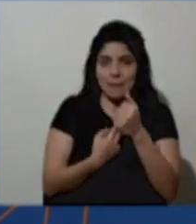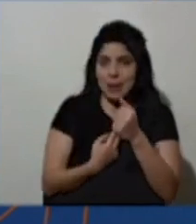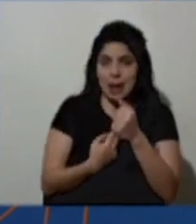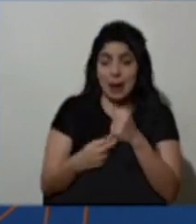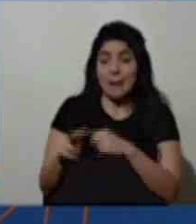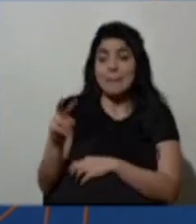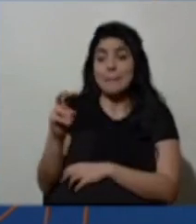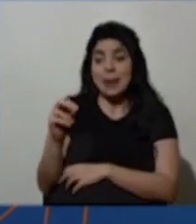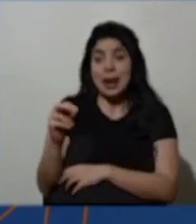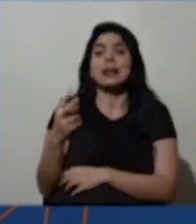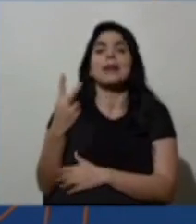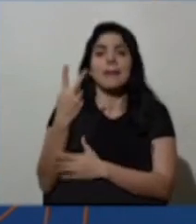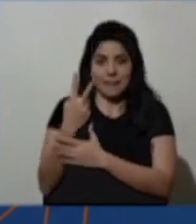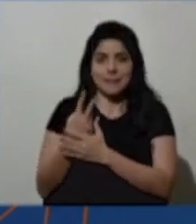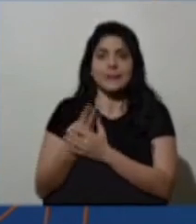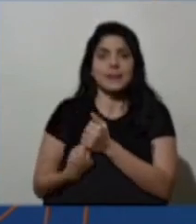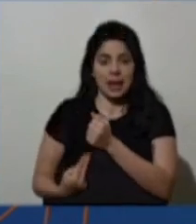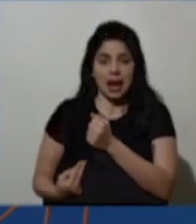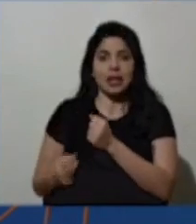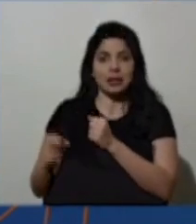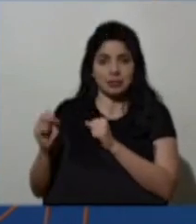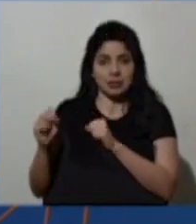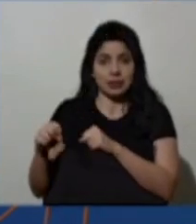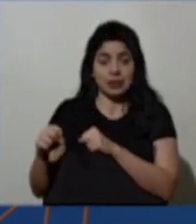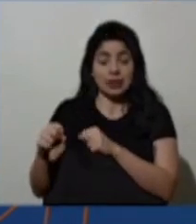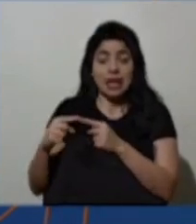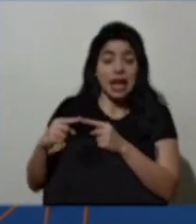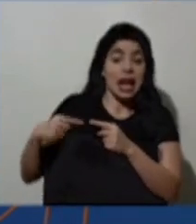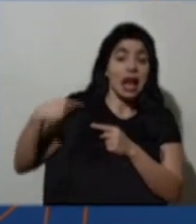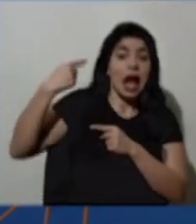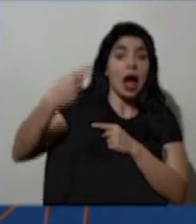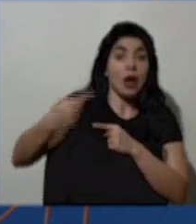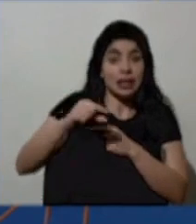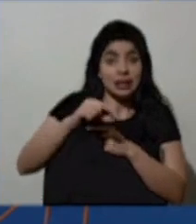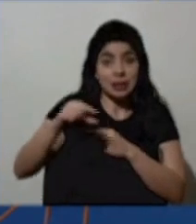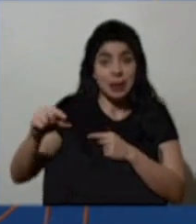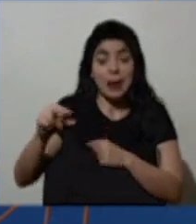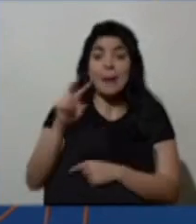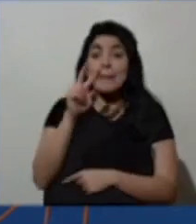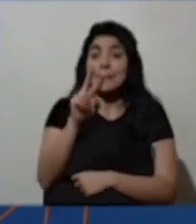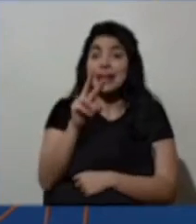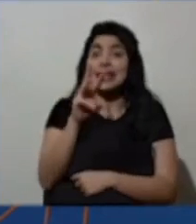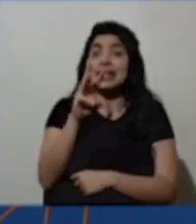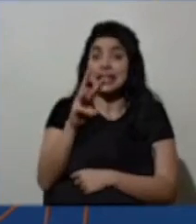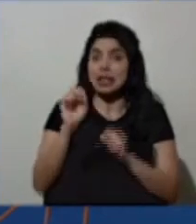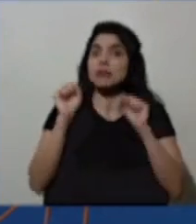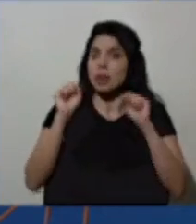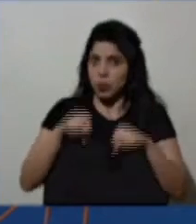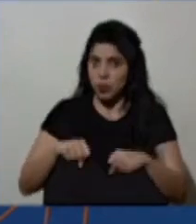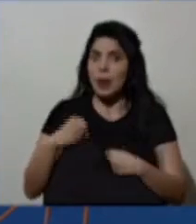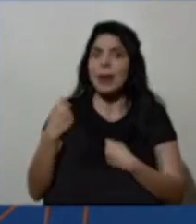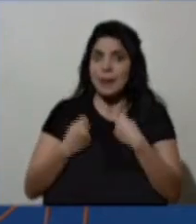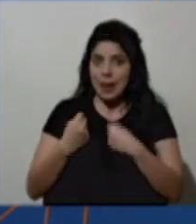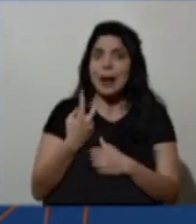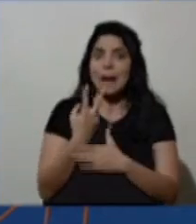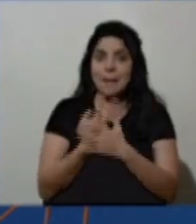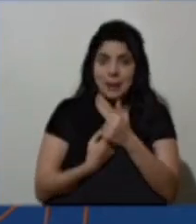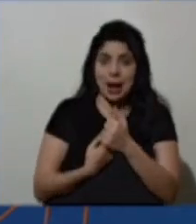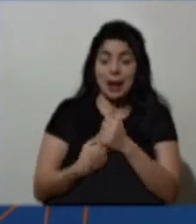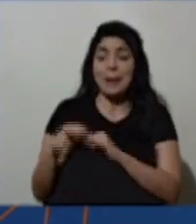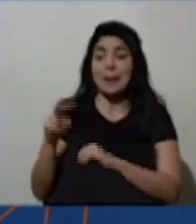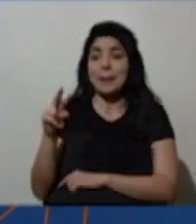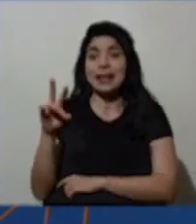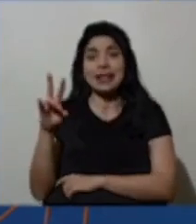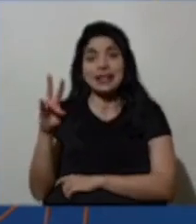el 20 las placas pares y la semana siguiente, el día 26, circularán las placas pares y el 27